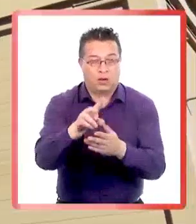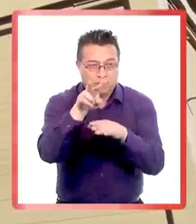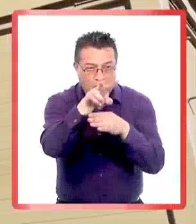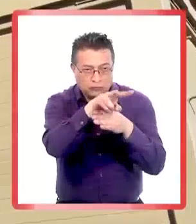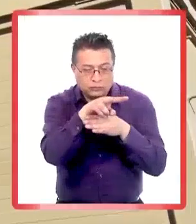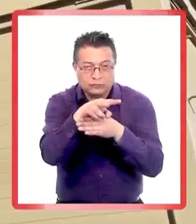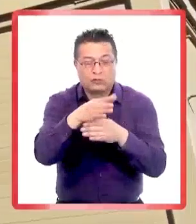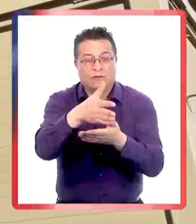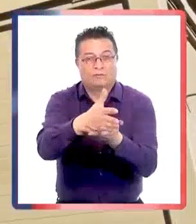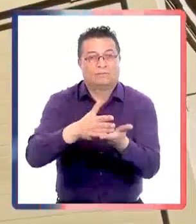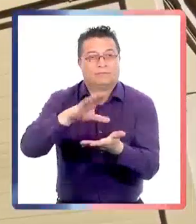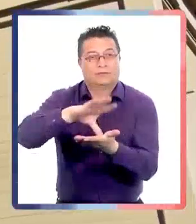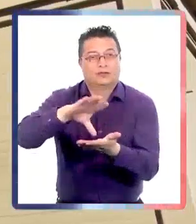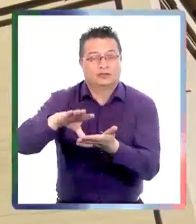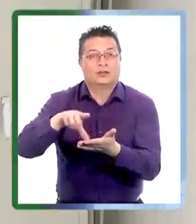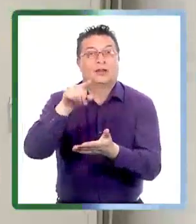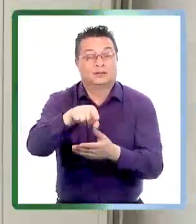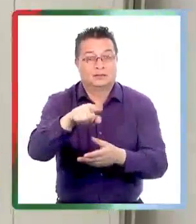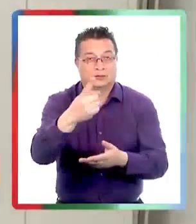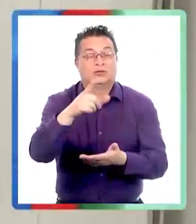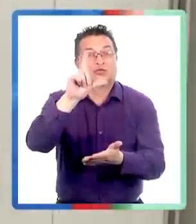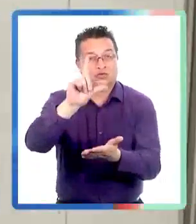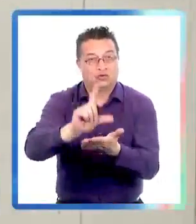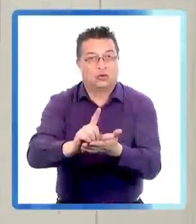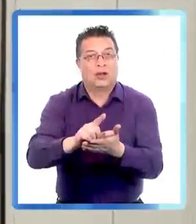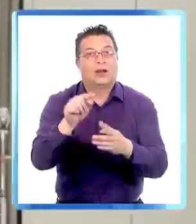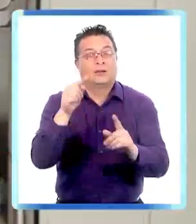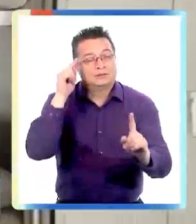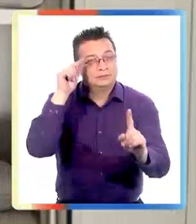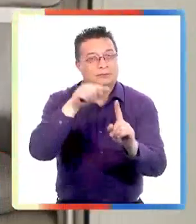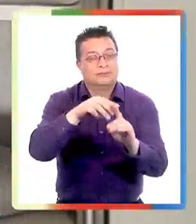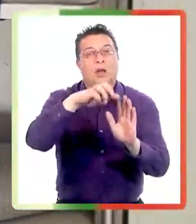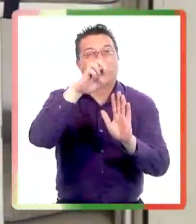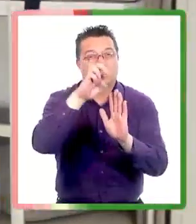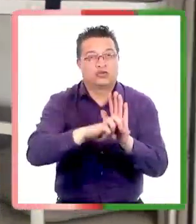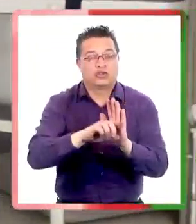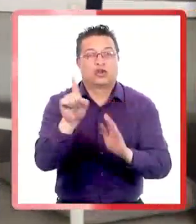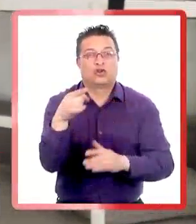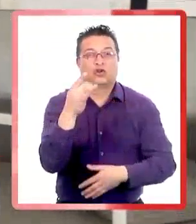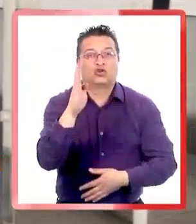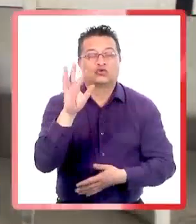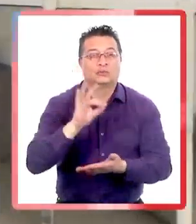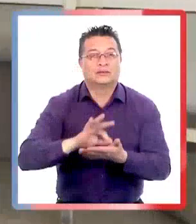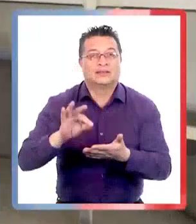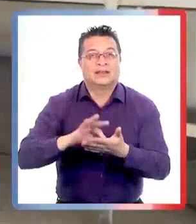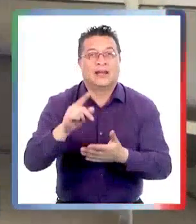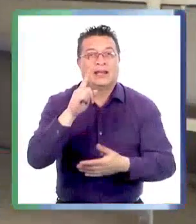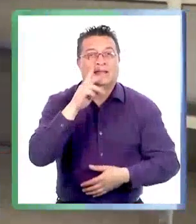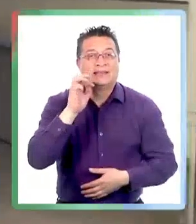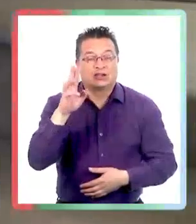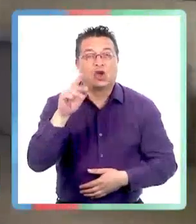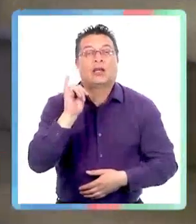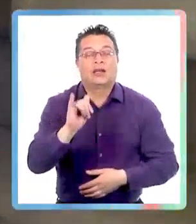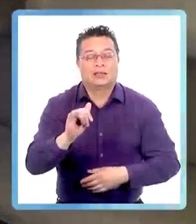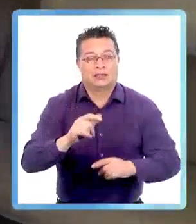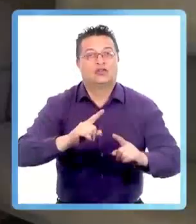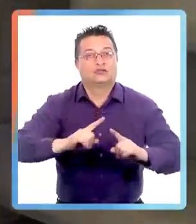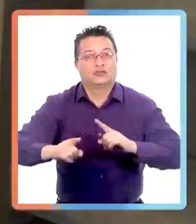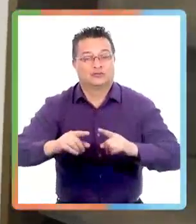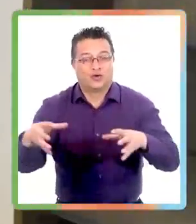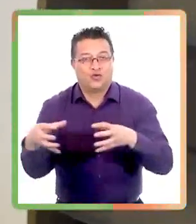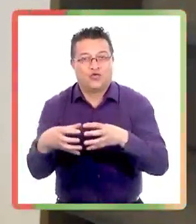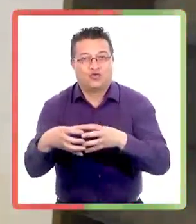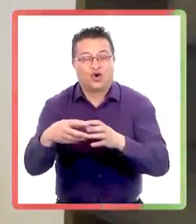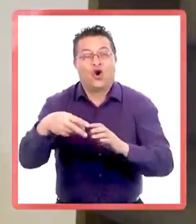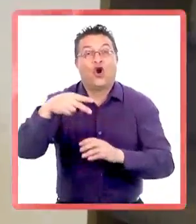Modernos puestos de observación fronterizos, una instalación enmarcada en un proyecto de la Subsecretaría del Interior